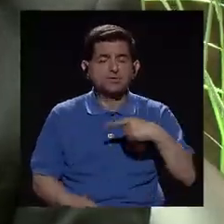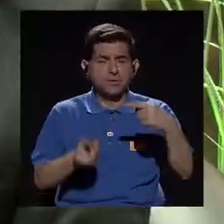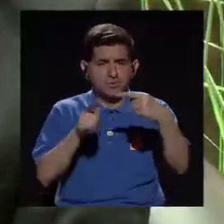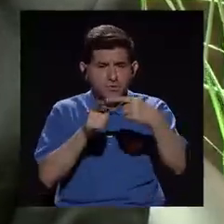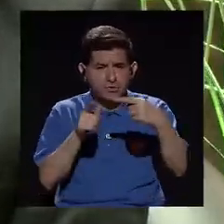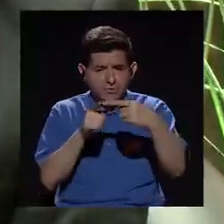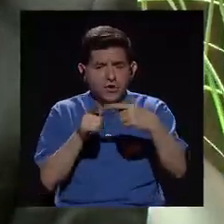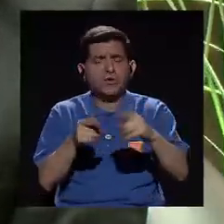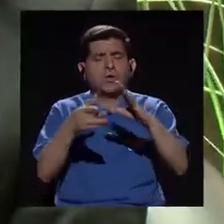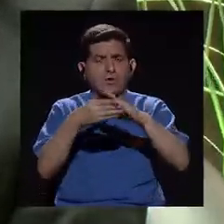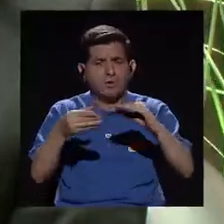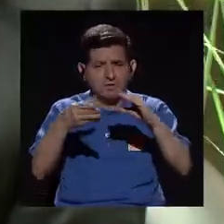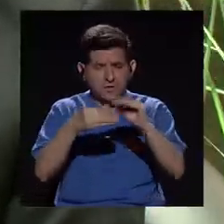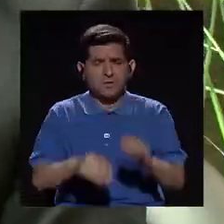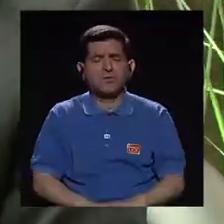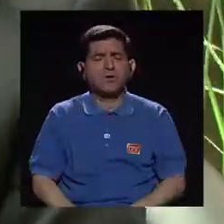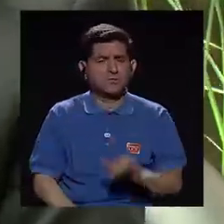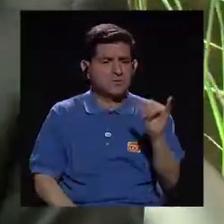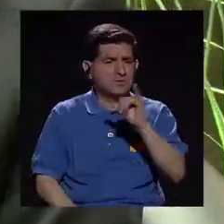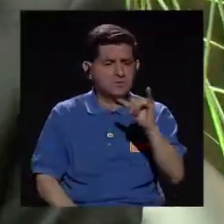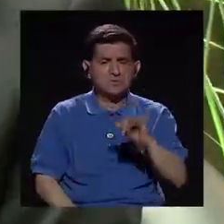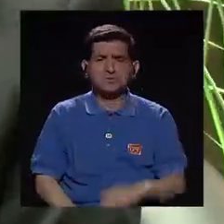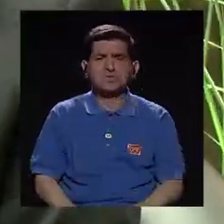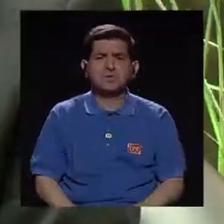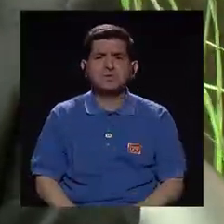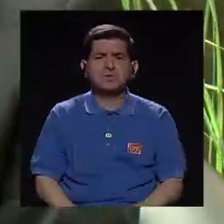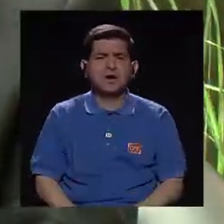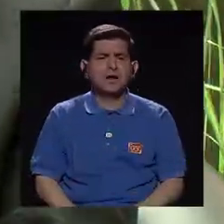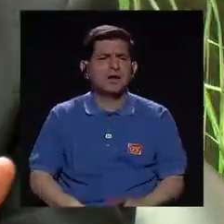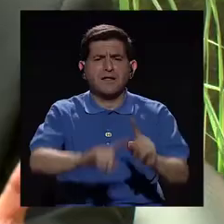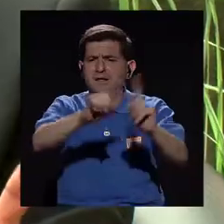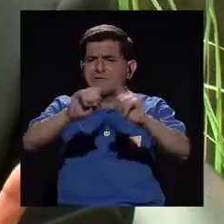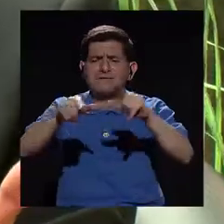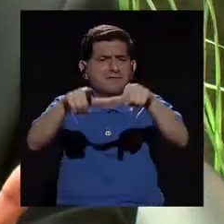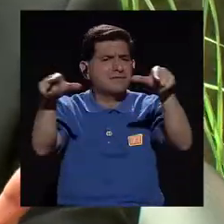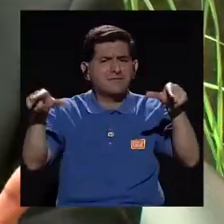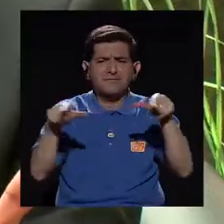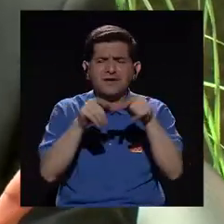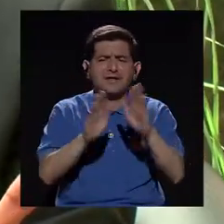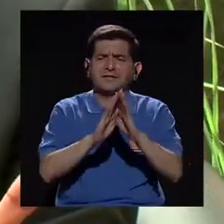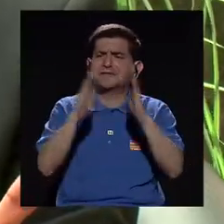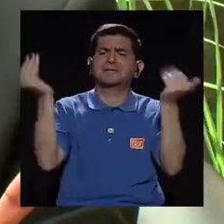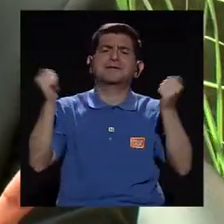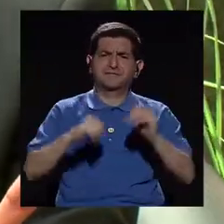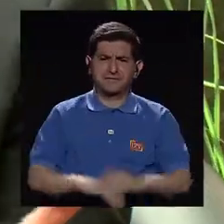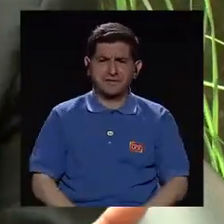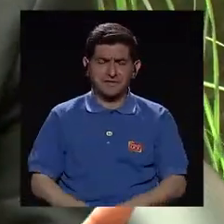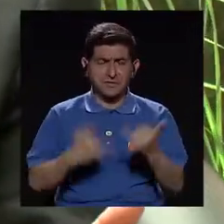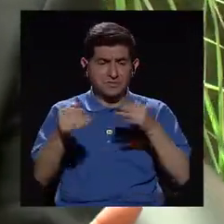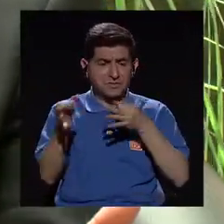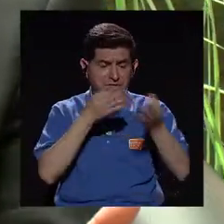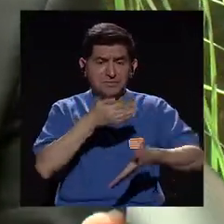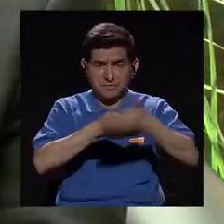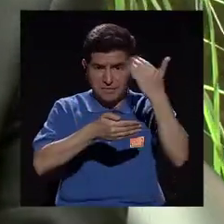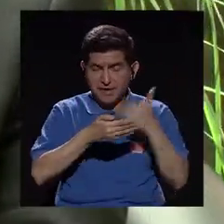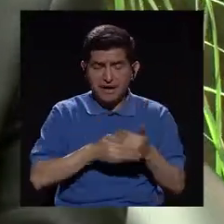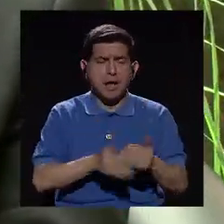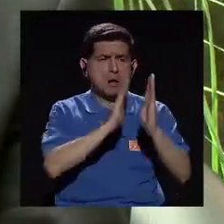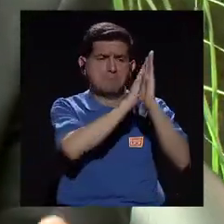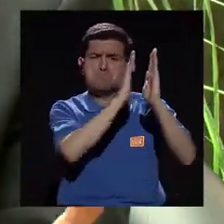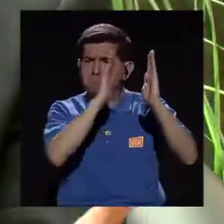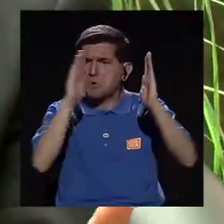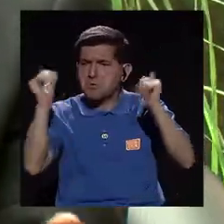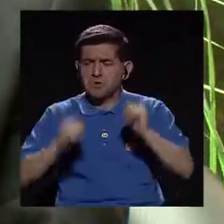Pero, los papás y las mamás tienen la posibilidad de llegar a cantidad de lugares mucho más abiertos, como ya lo mencionamos, ¿verdad?